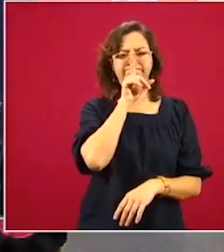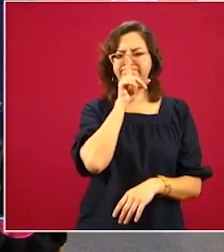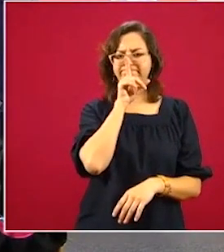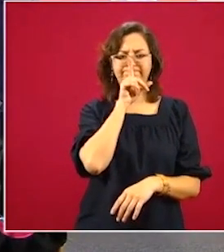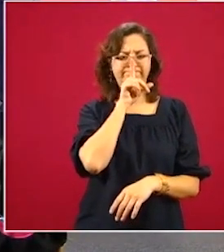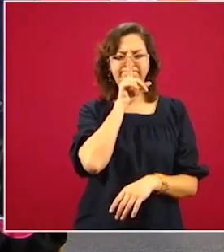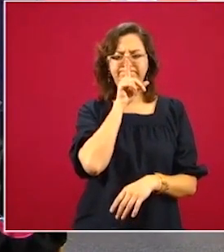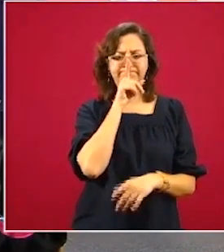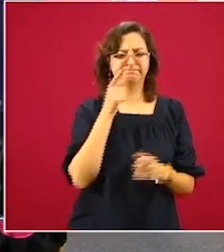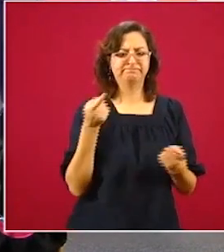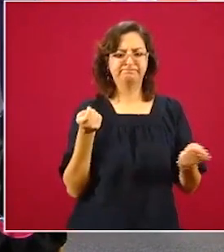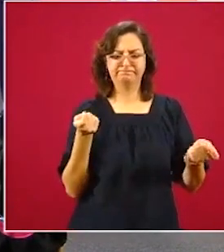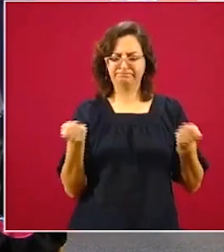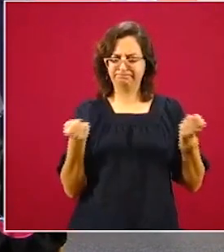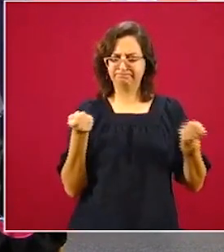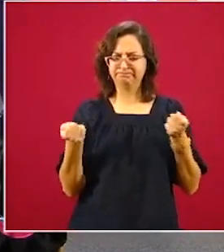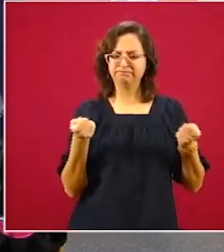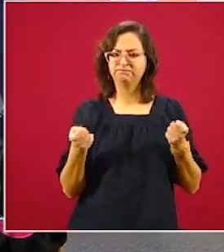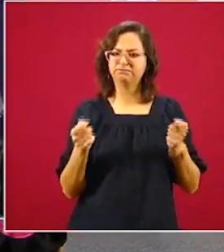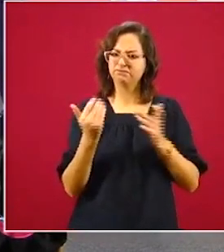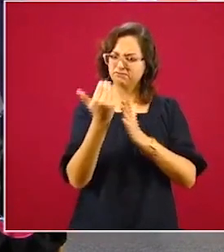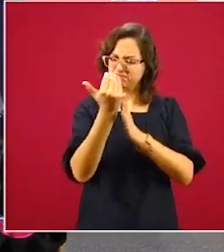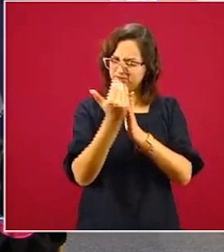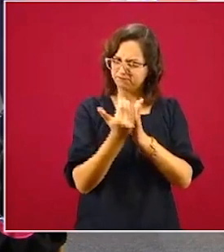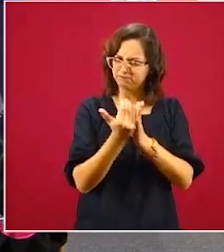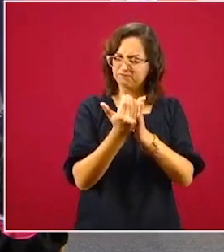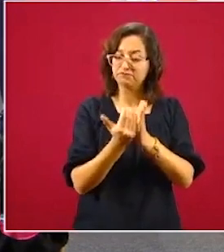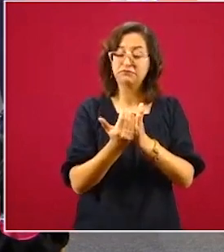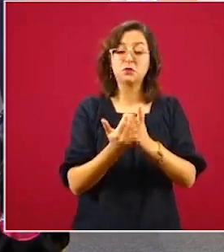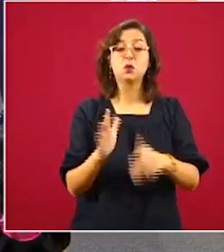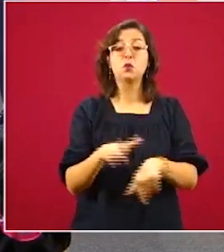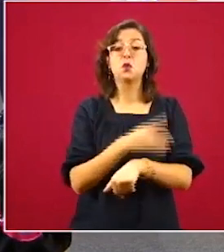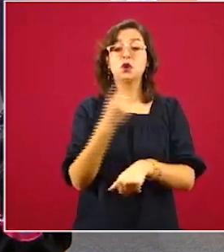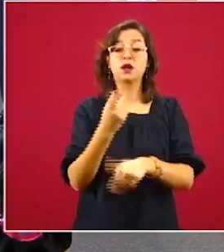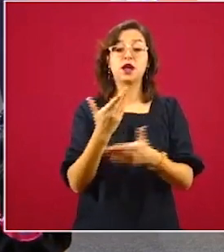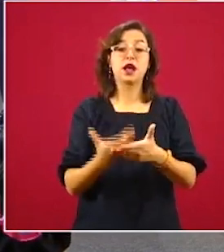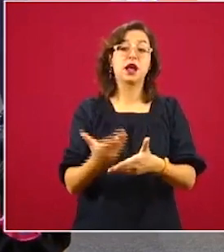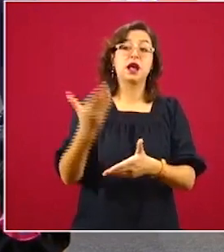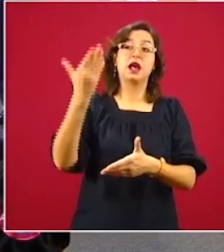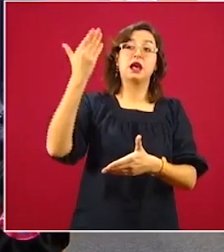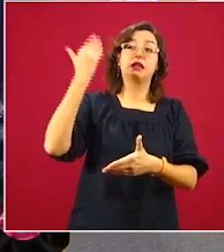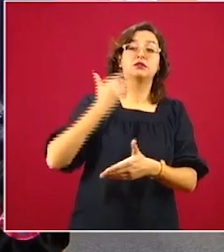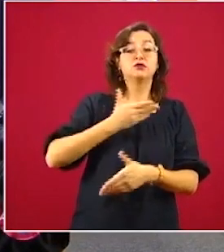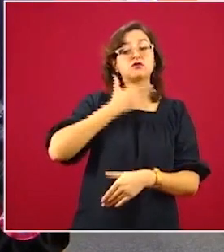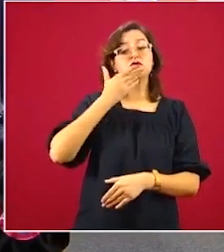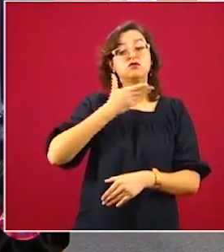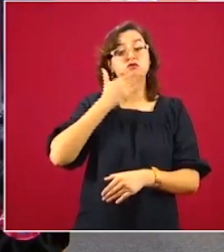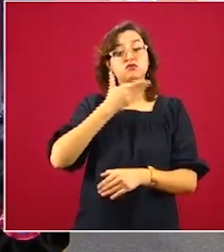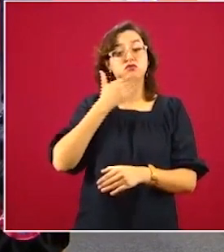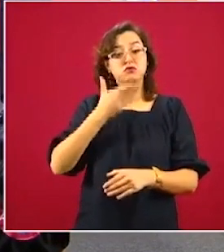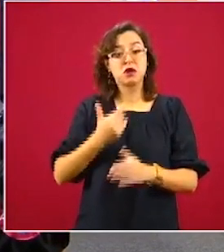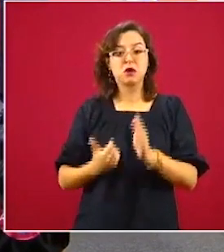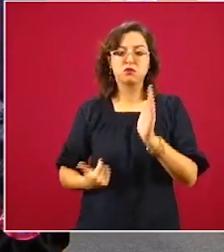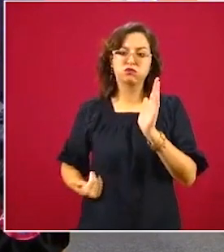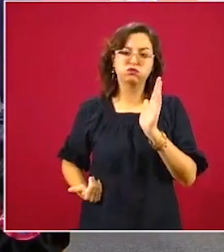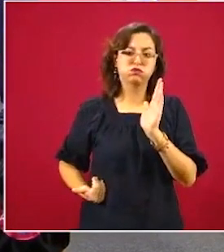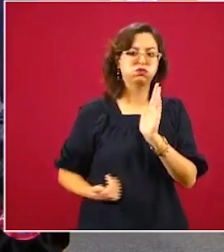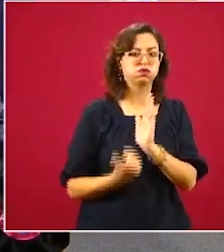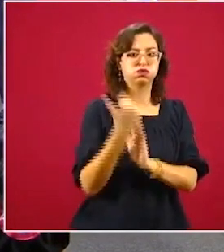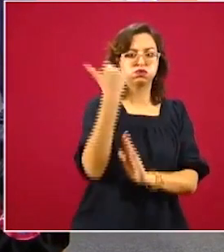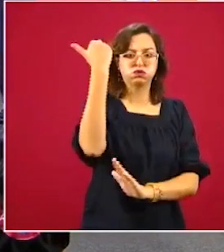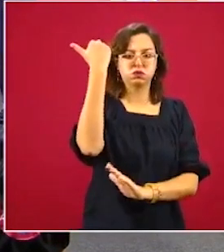tuvo históricamente este homicidio doloso, aun y cuando el número sea alto.